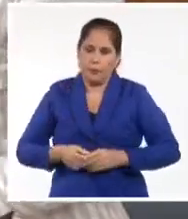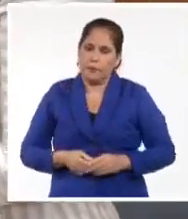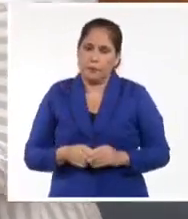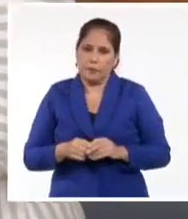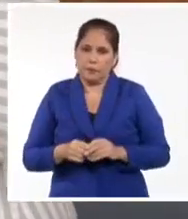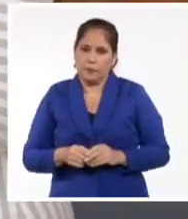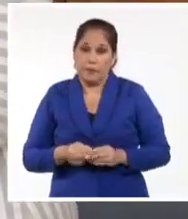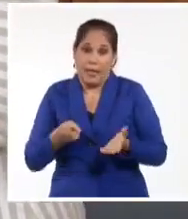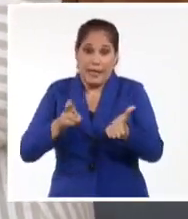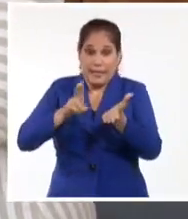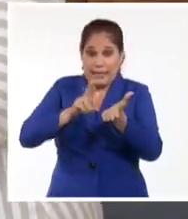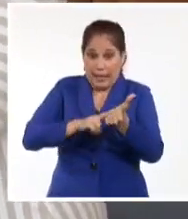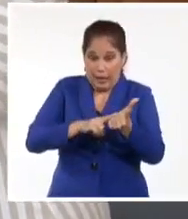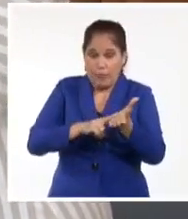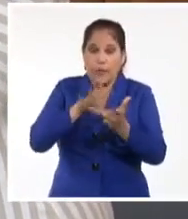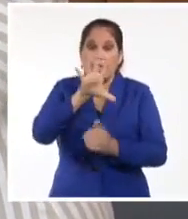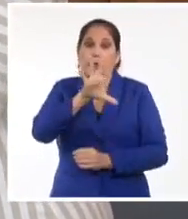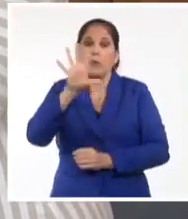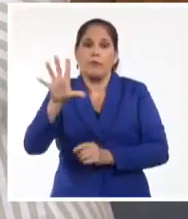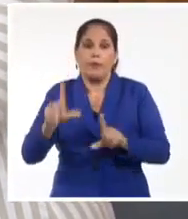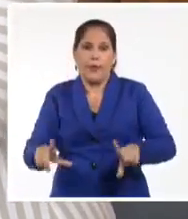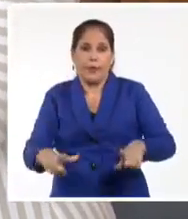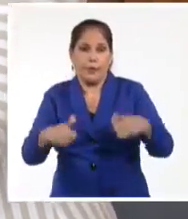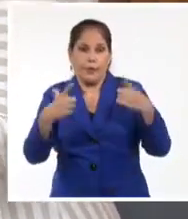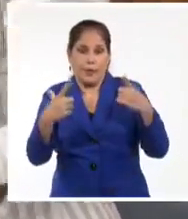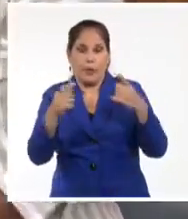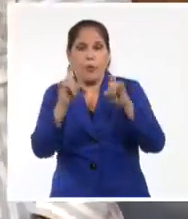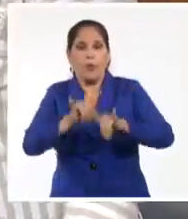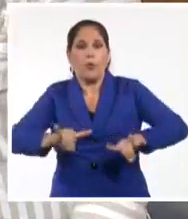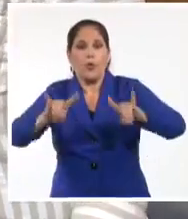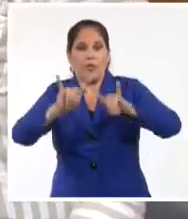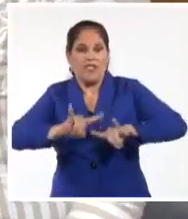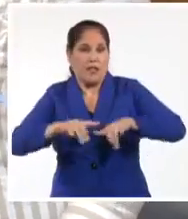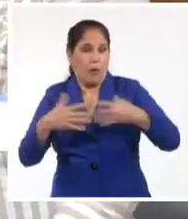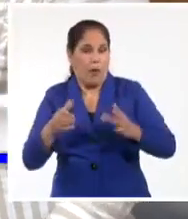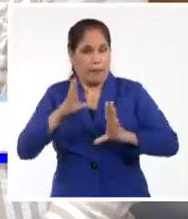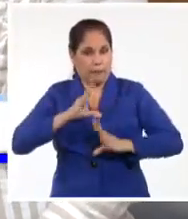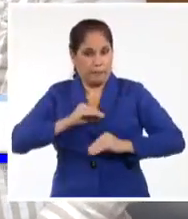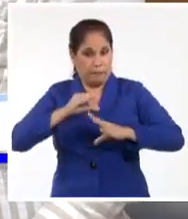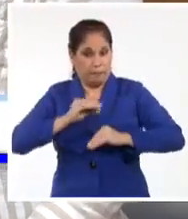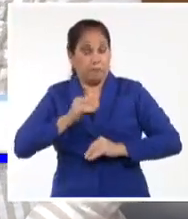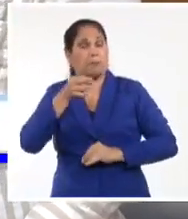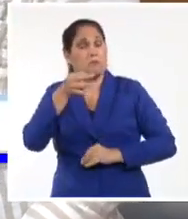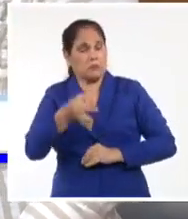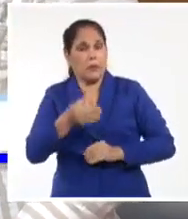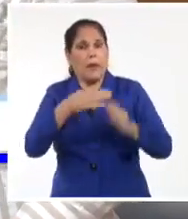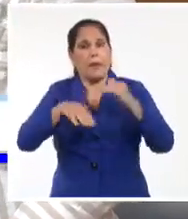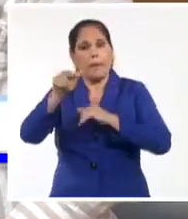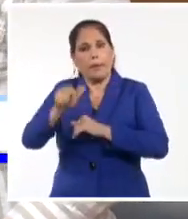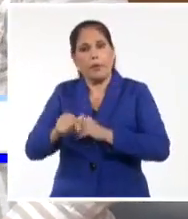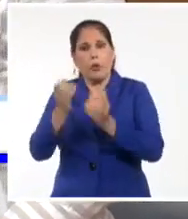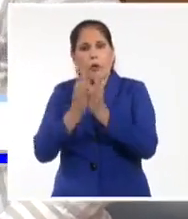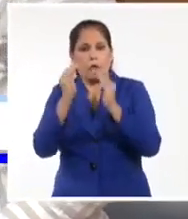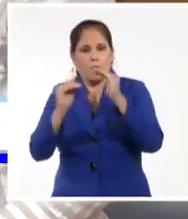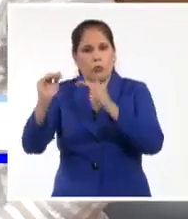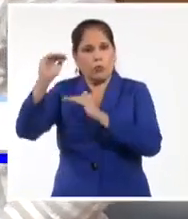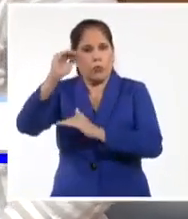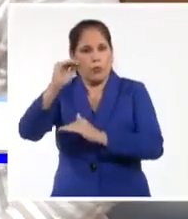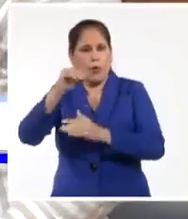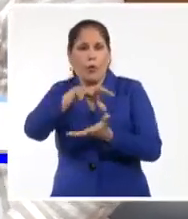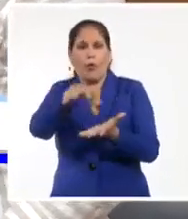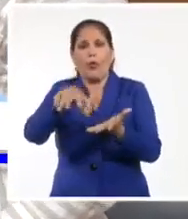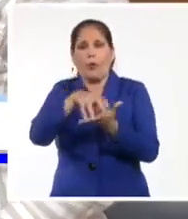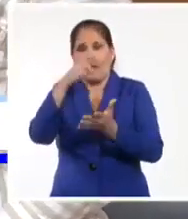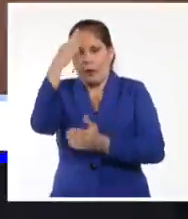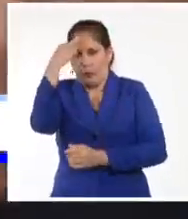El sello conmemorativo 55 aniversario de la Universidad Pedagógica de La Habana fue otorgado al Ministro de Educación Superior de la República